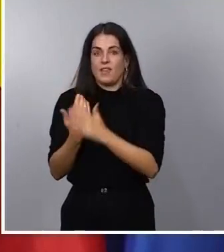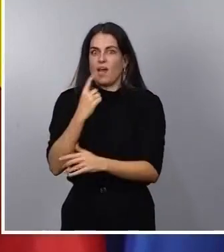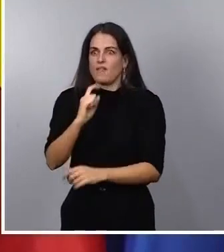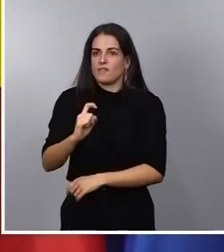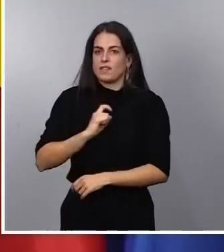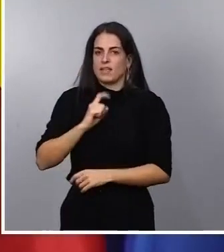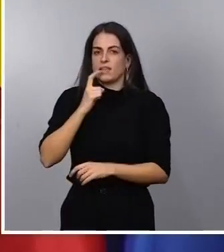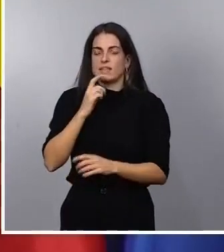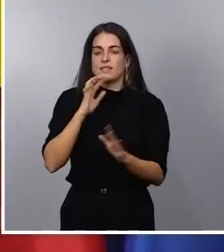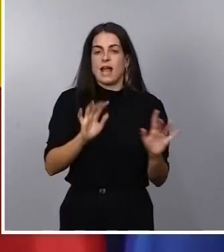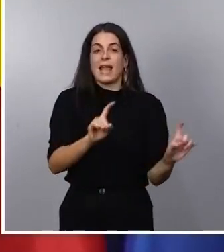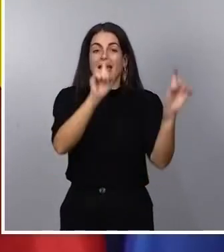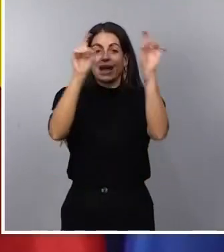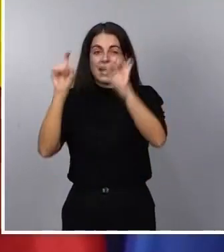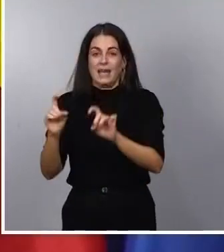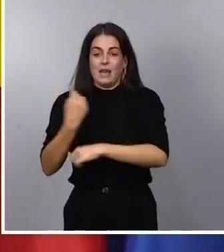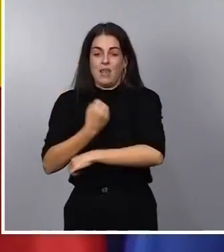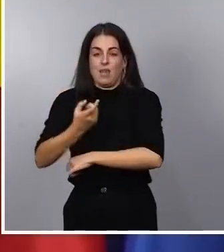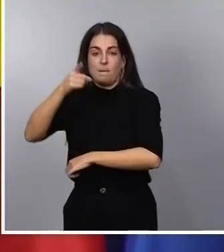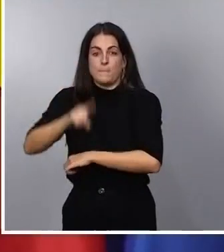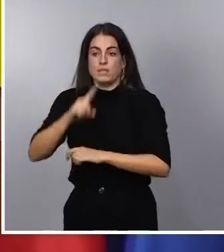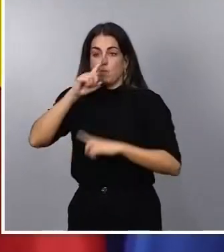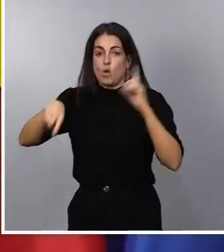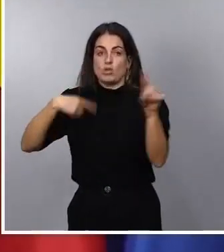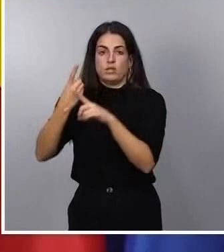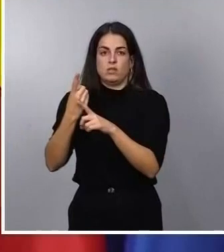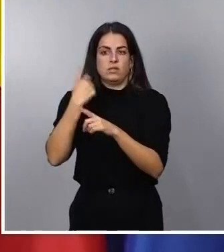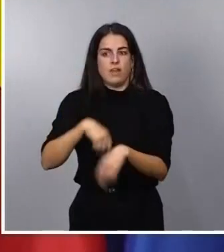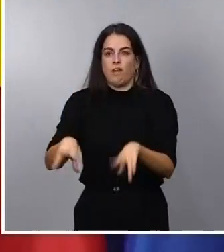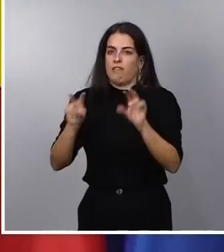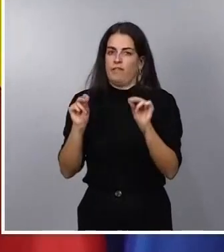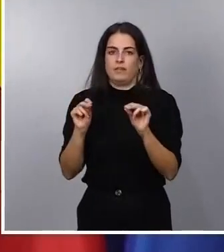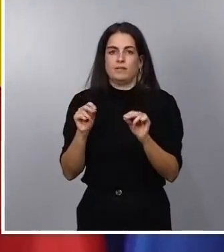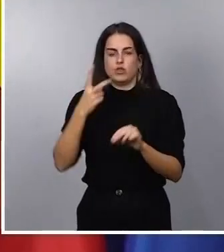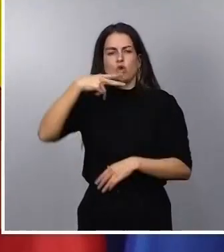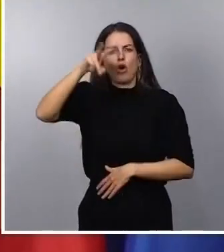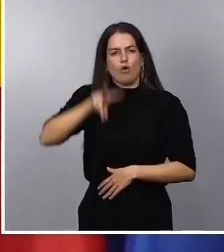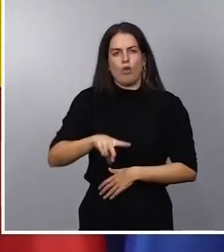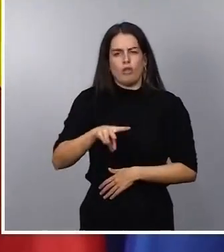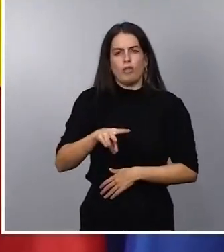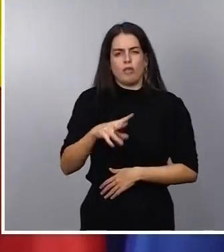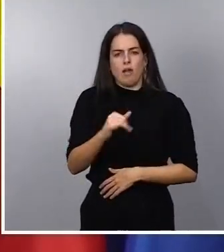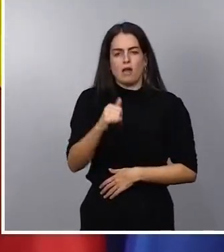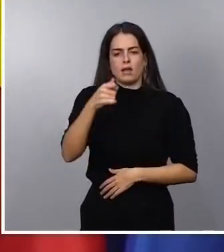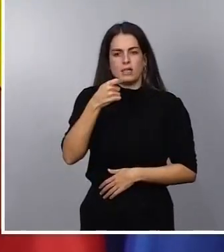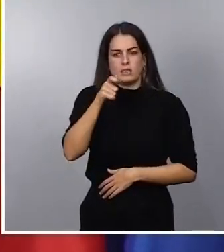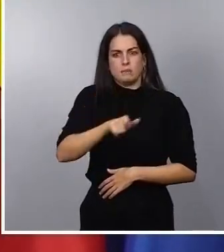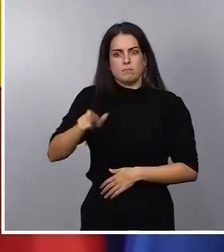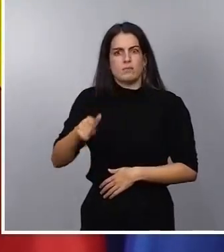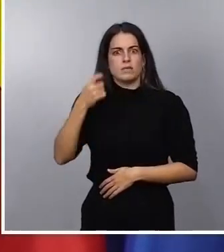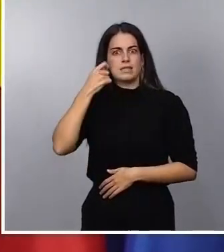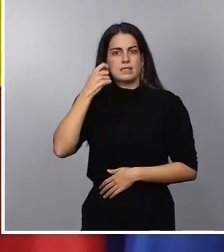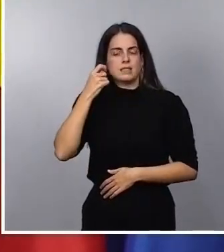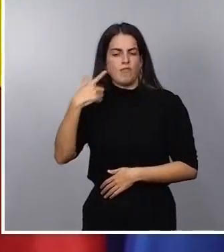próximo mes de diciembre del próximo año. Es una persona reconocida en nuestro país que ha tenido muchos reconocimientos pero que ante el anuncio